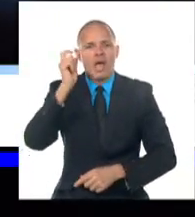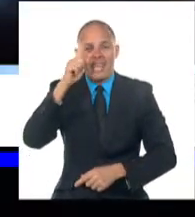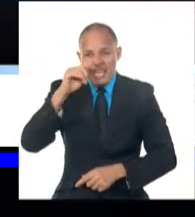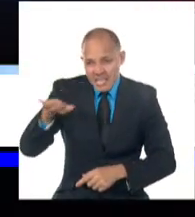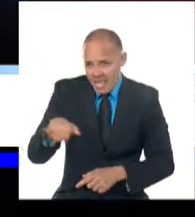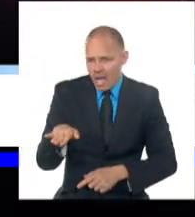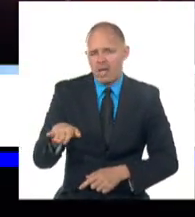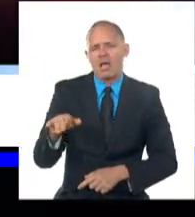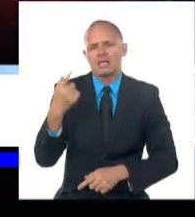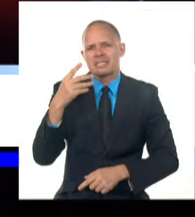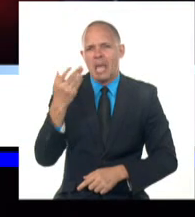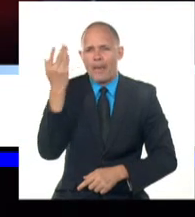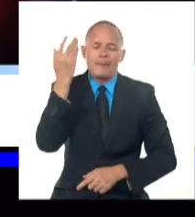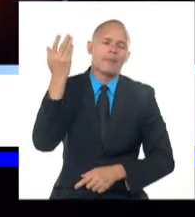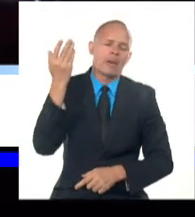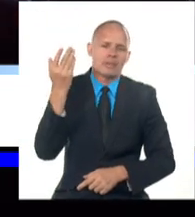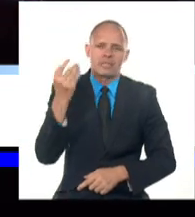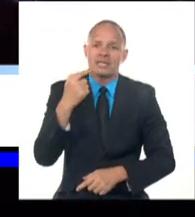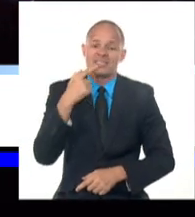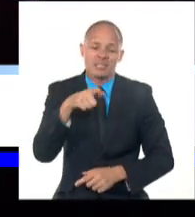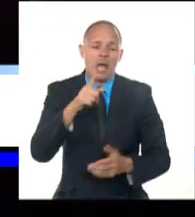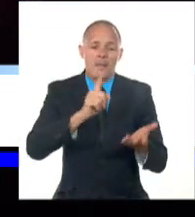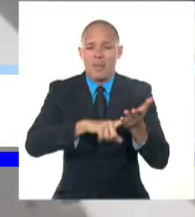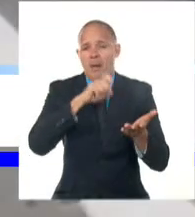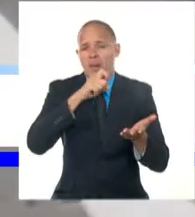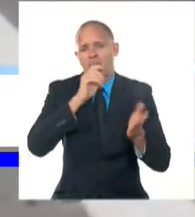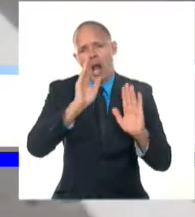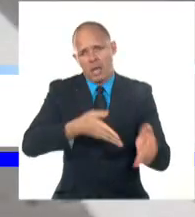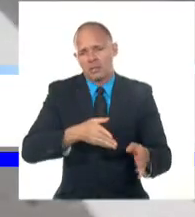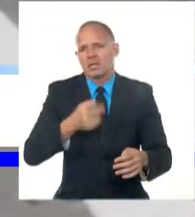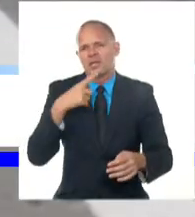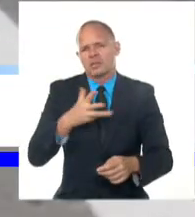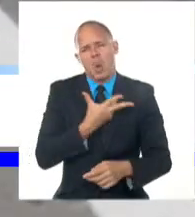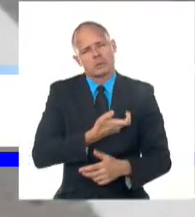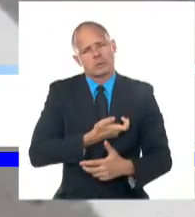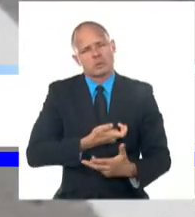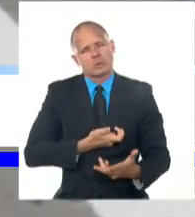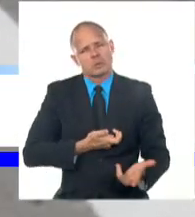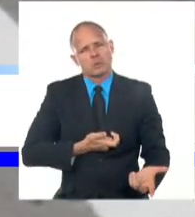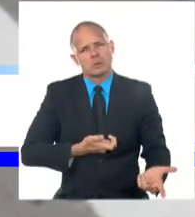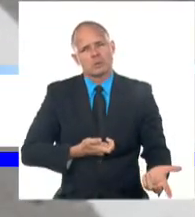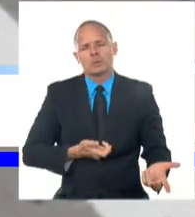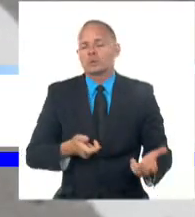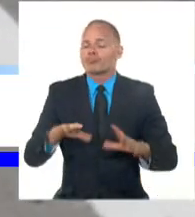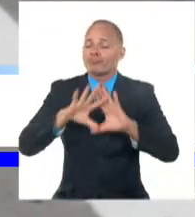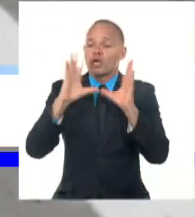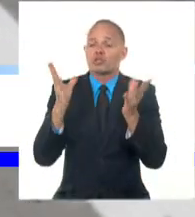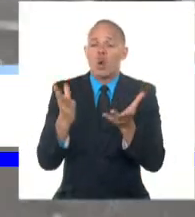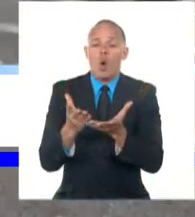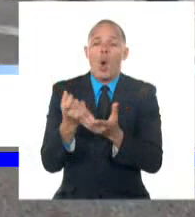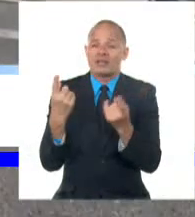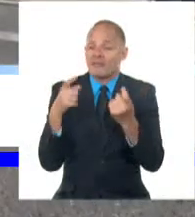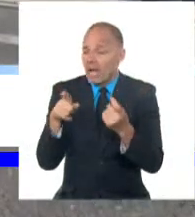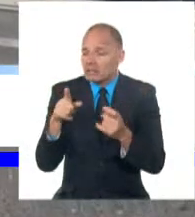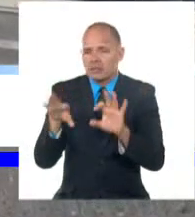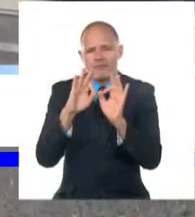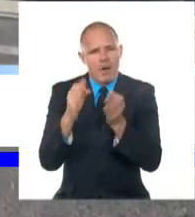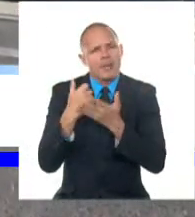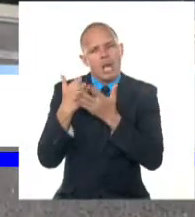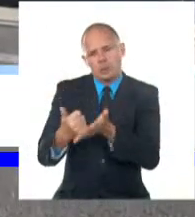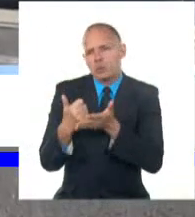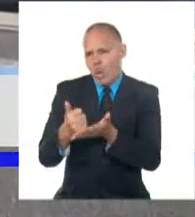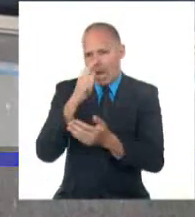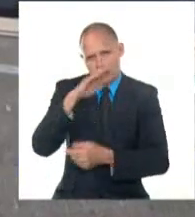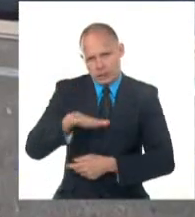lamentó que la niña perdiera a sus padres e instó a las autoridades a proporcionar toda la asistencia necesaria para ella y sus familiares. Además,